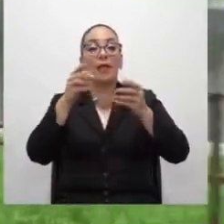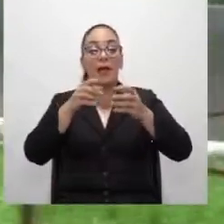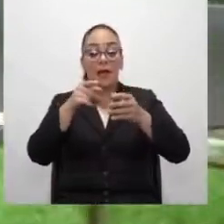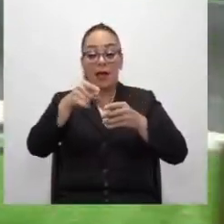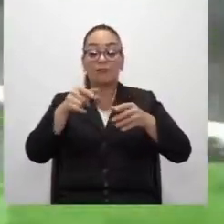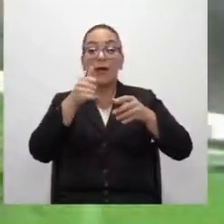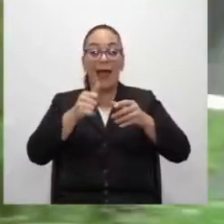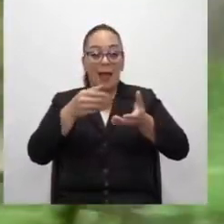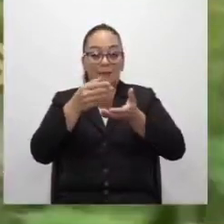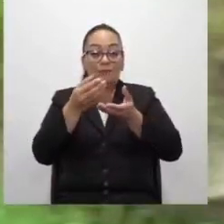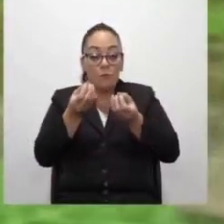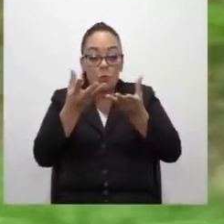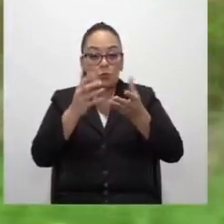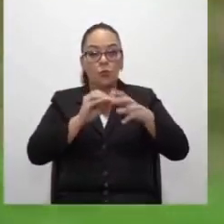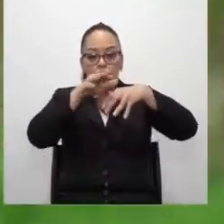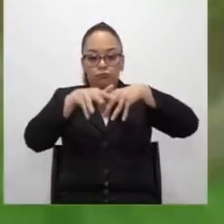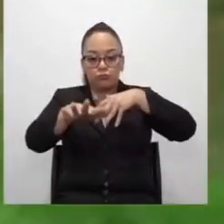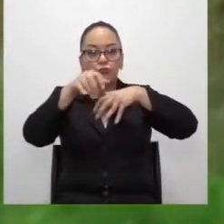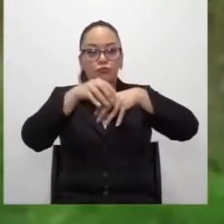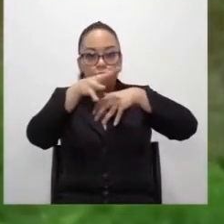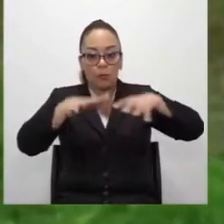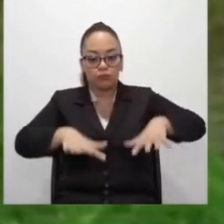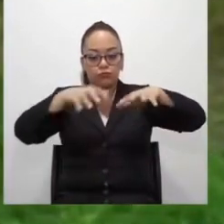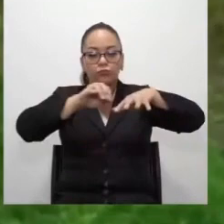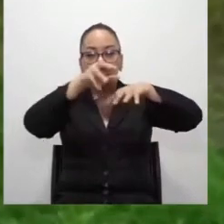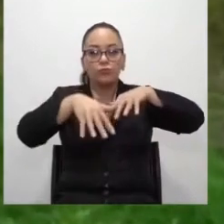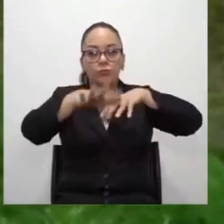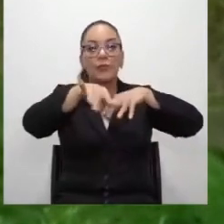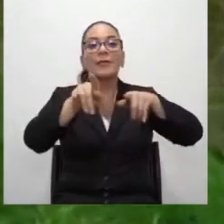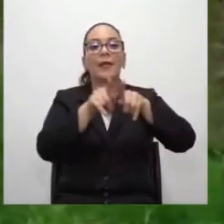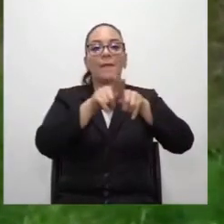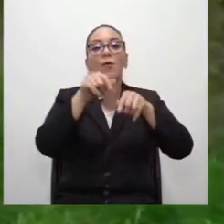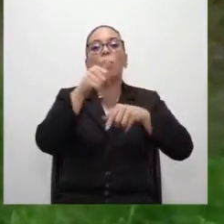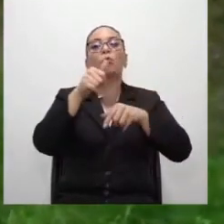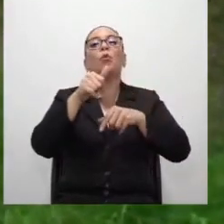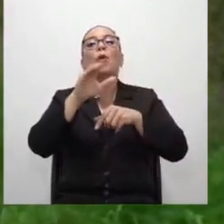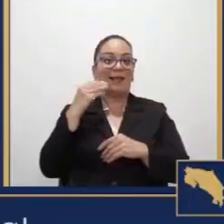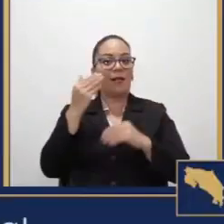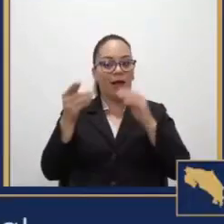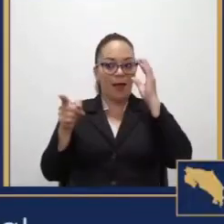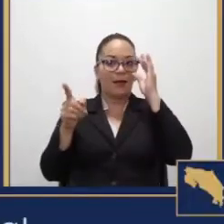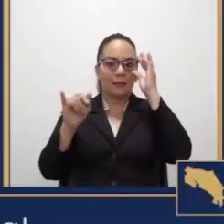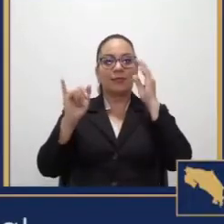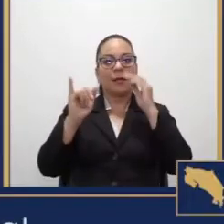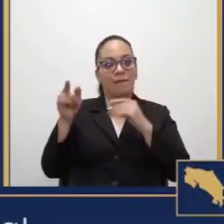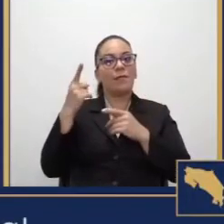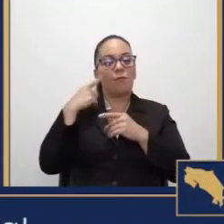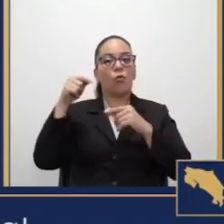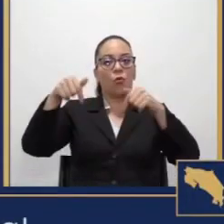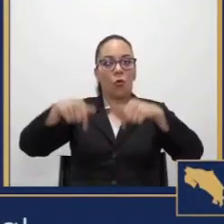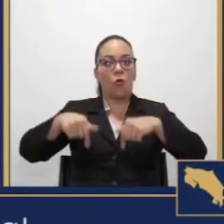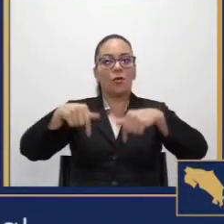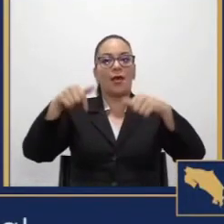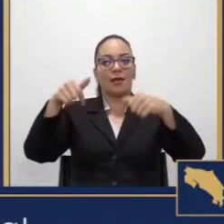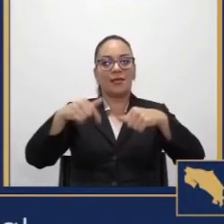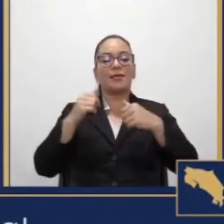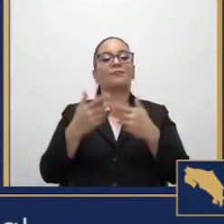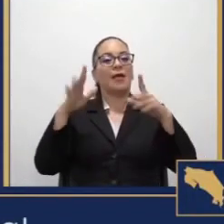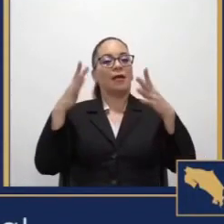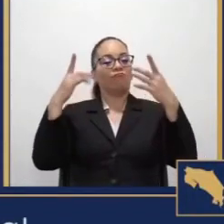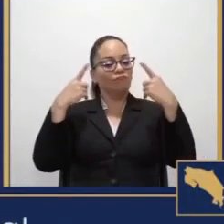Limoncito y un canal de trasvase entre el río Limoncito y el canal Santa Rosa. Estamos hoy teniendo